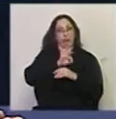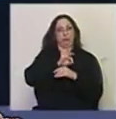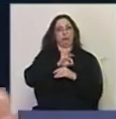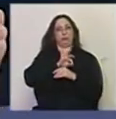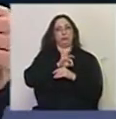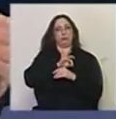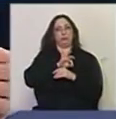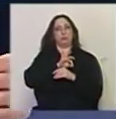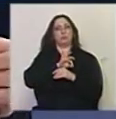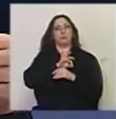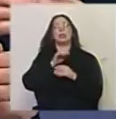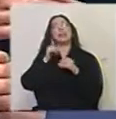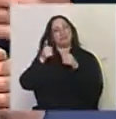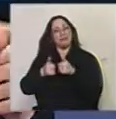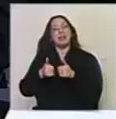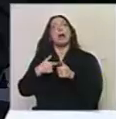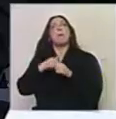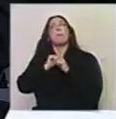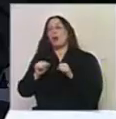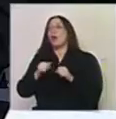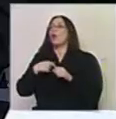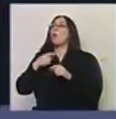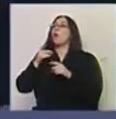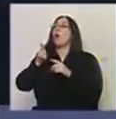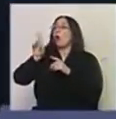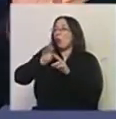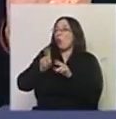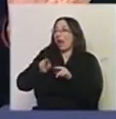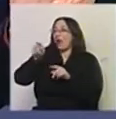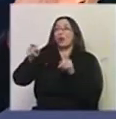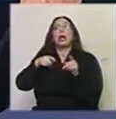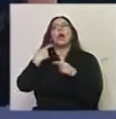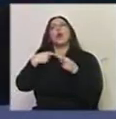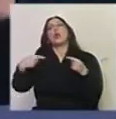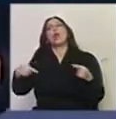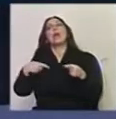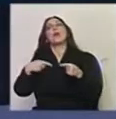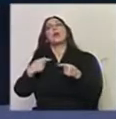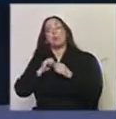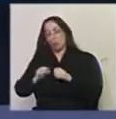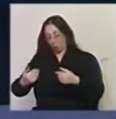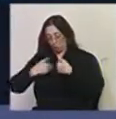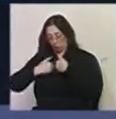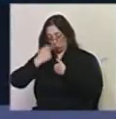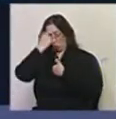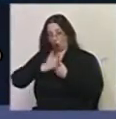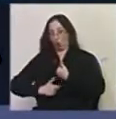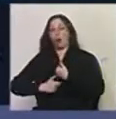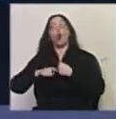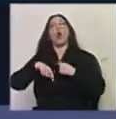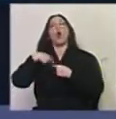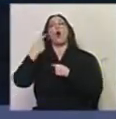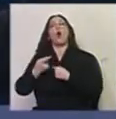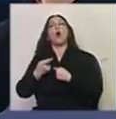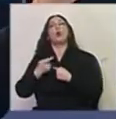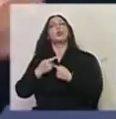está bien. Puedo ser como Diego, ser como Martín, pero también puedo ser otras tantas cosas y puedo ser yo en otro tipo. y puede ser dentista,